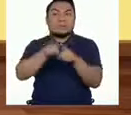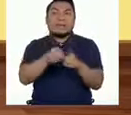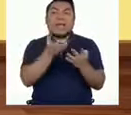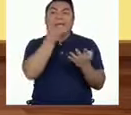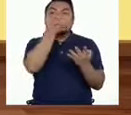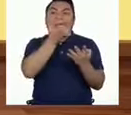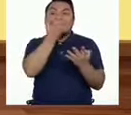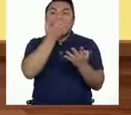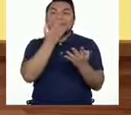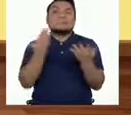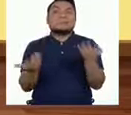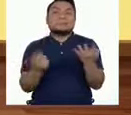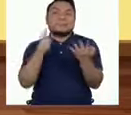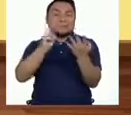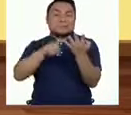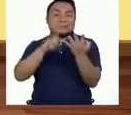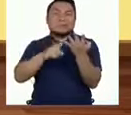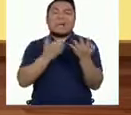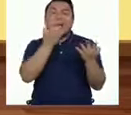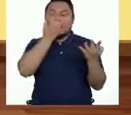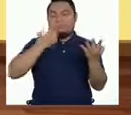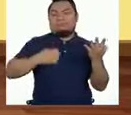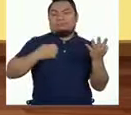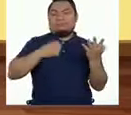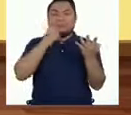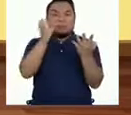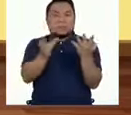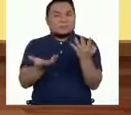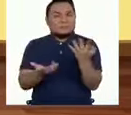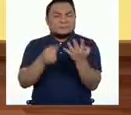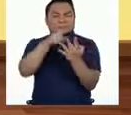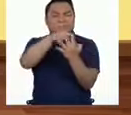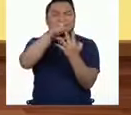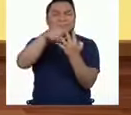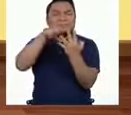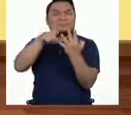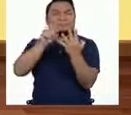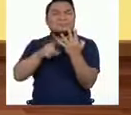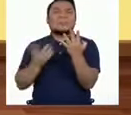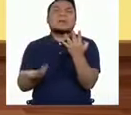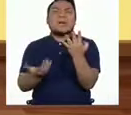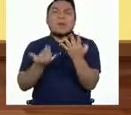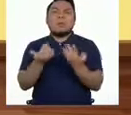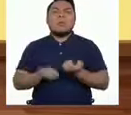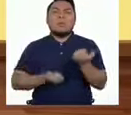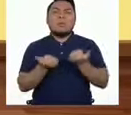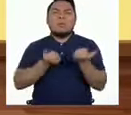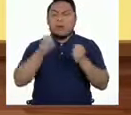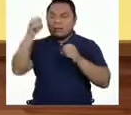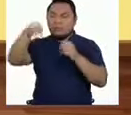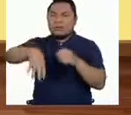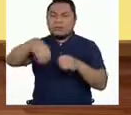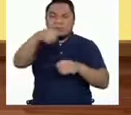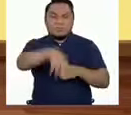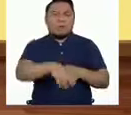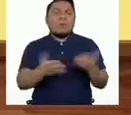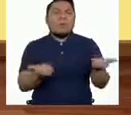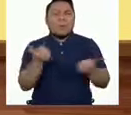manzana. Y por último, una pera. ¿Cómo puede saber cuál debería estar en qué grupo?